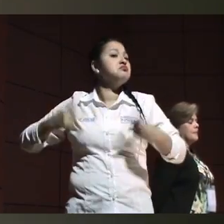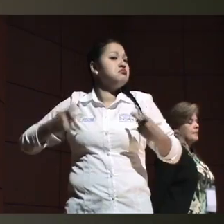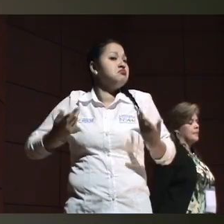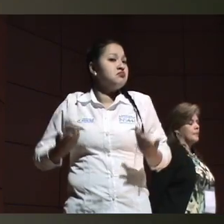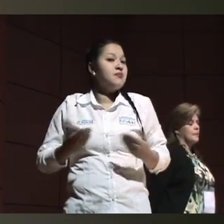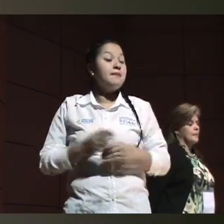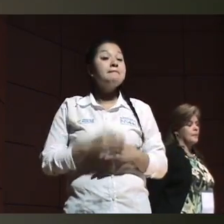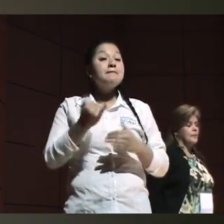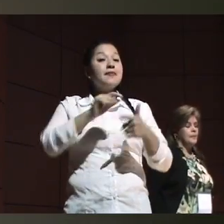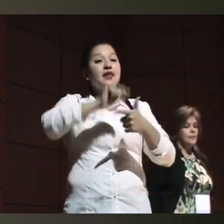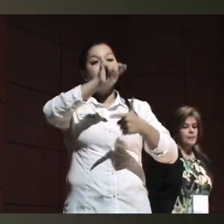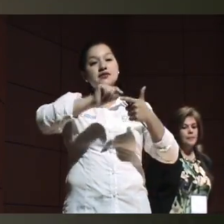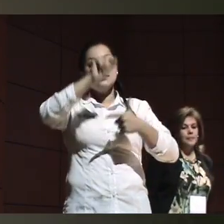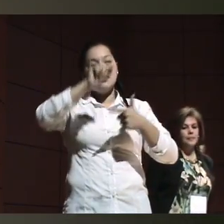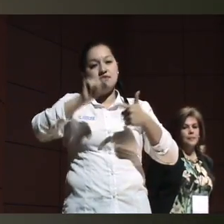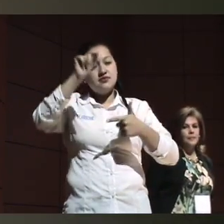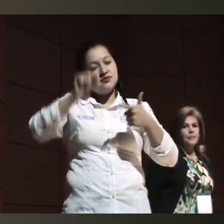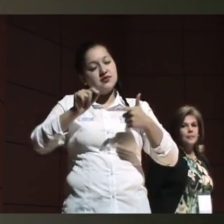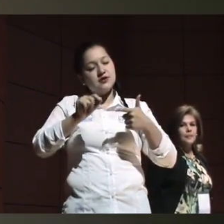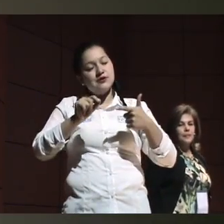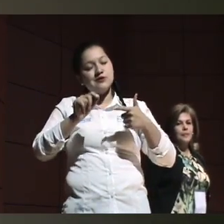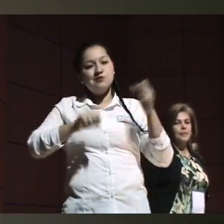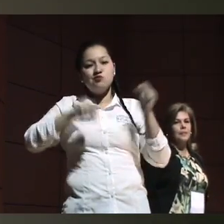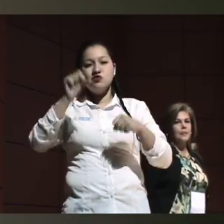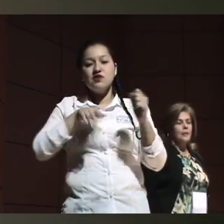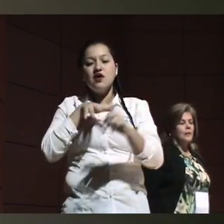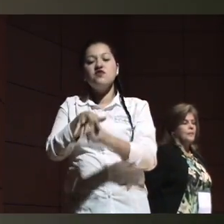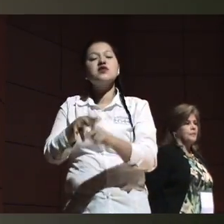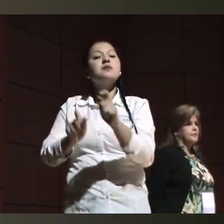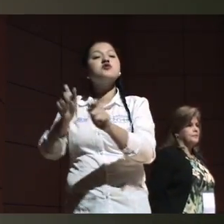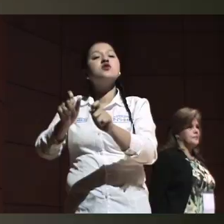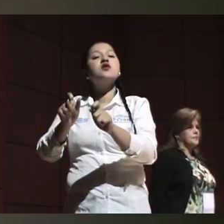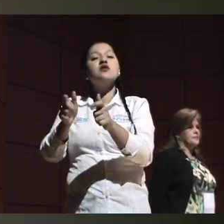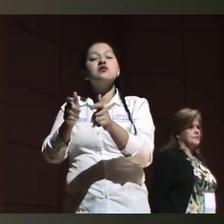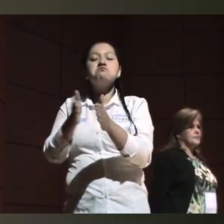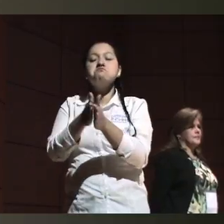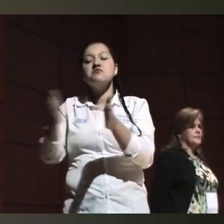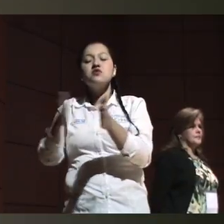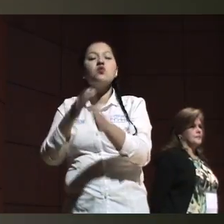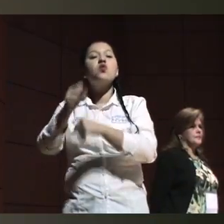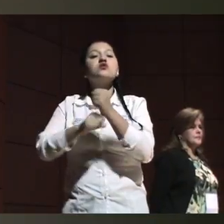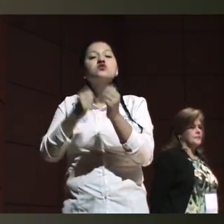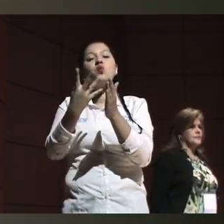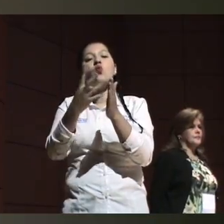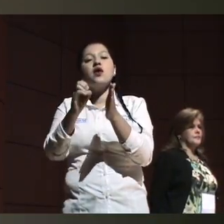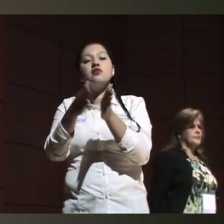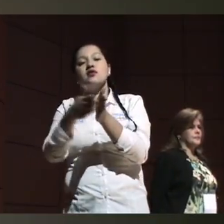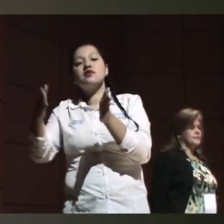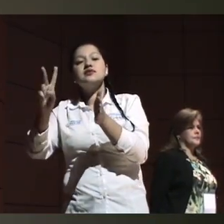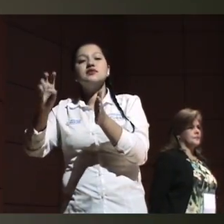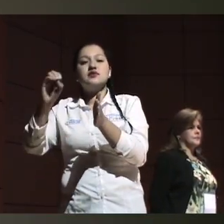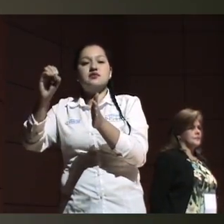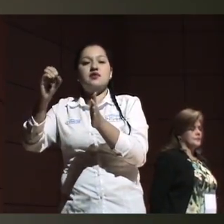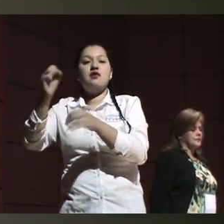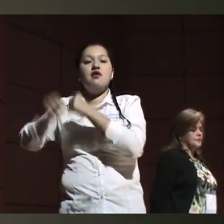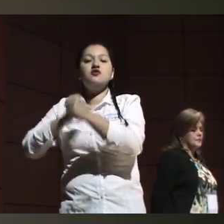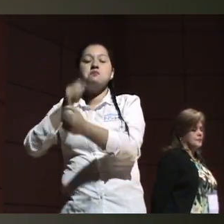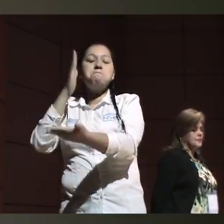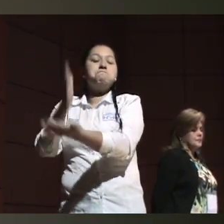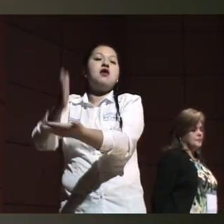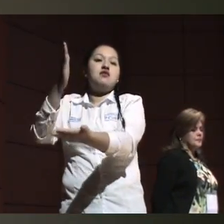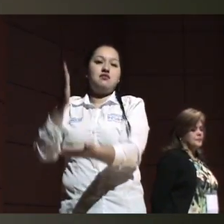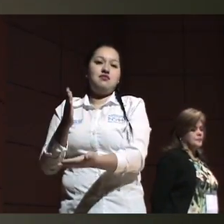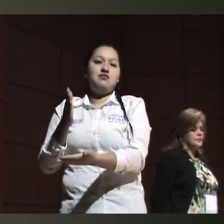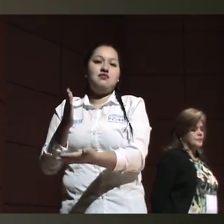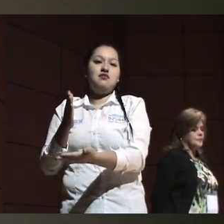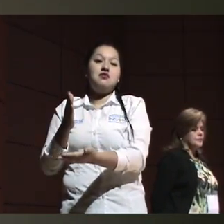enfermedad realmente afecta a personas de 40 a 70 años, o sea, en la etapa productiva. Sin embargo, también hay registros de que hay